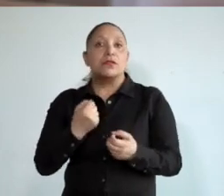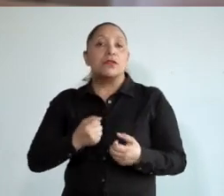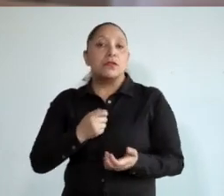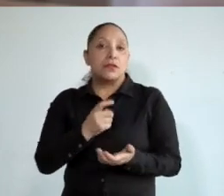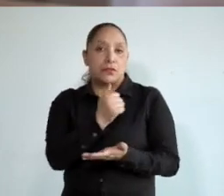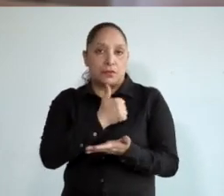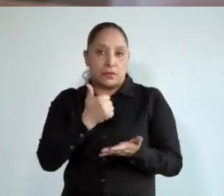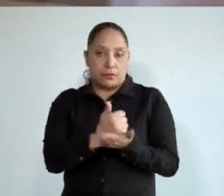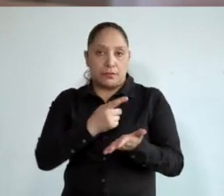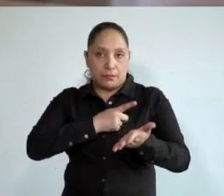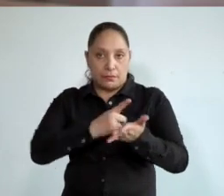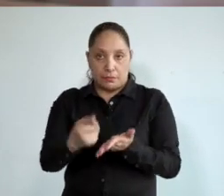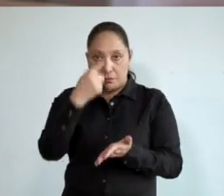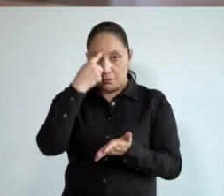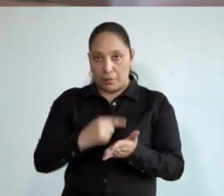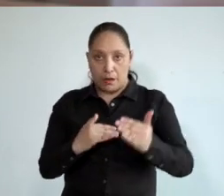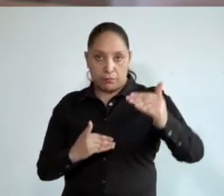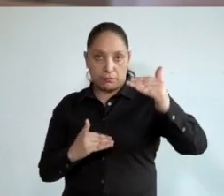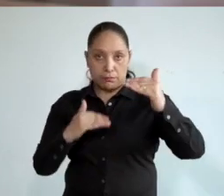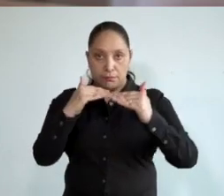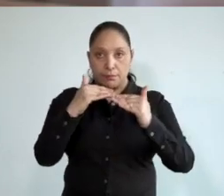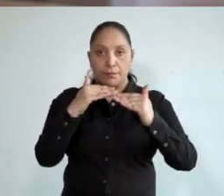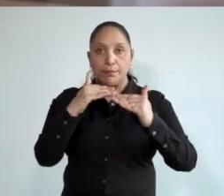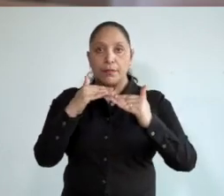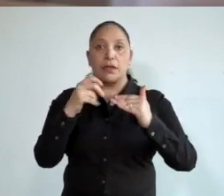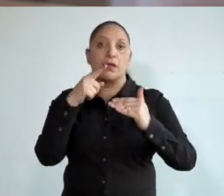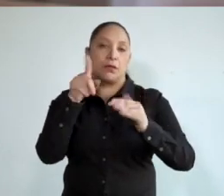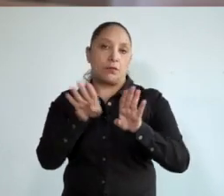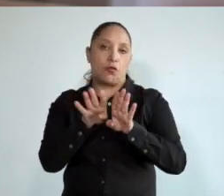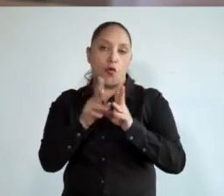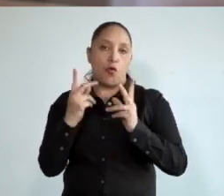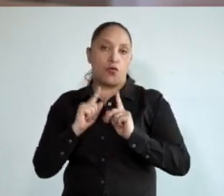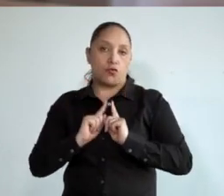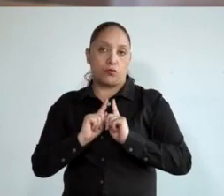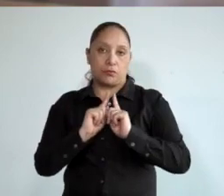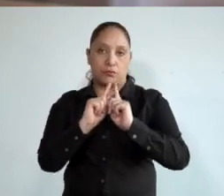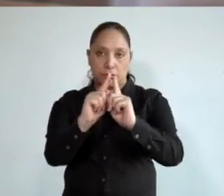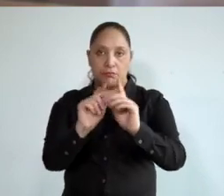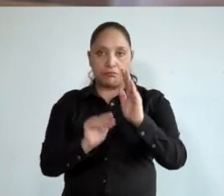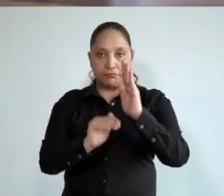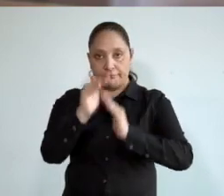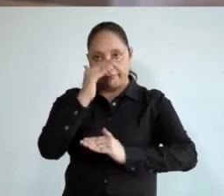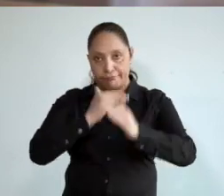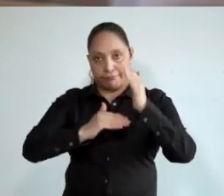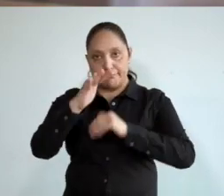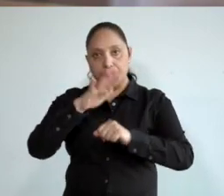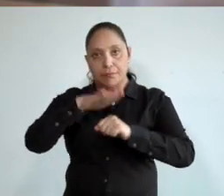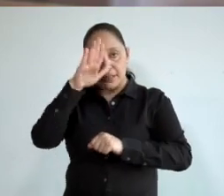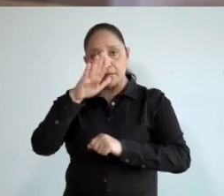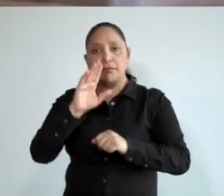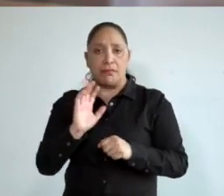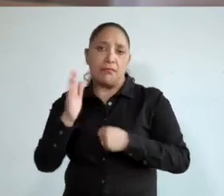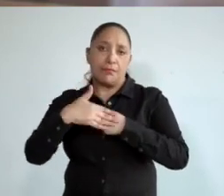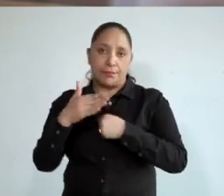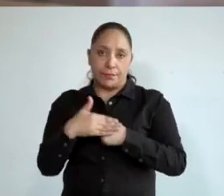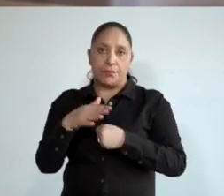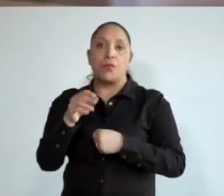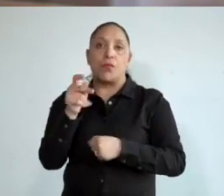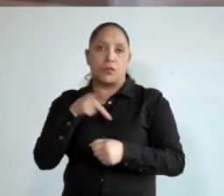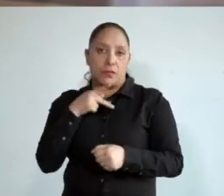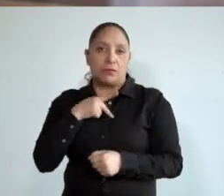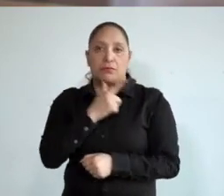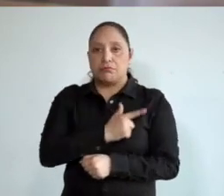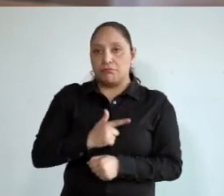acorte las desigualdades y que construye una prosperidad compartida. Ya habrá momento de disfrutar nuevamente los espacios